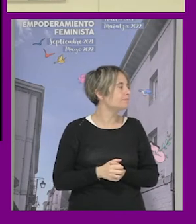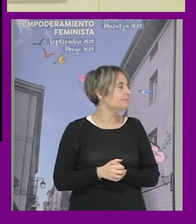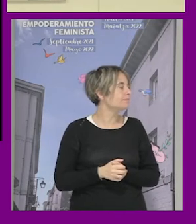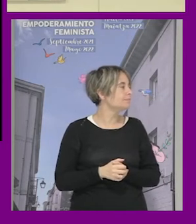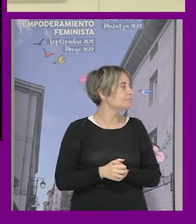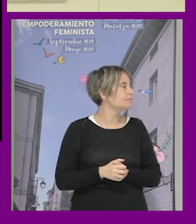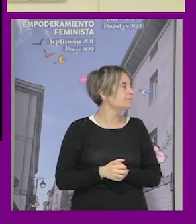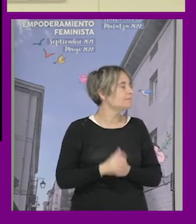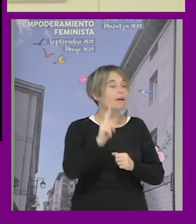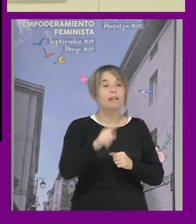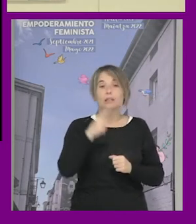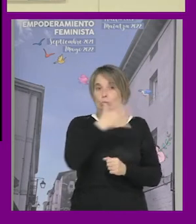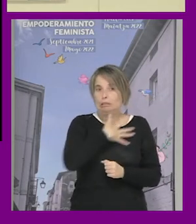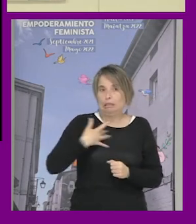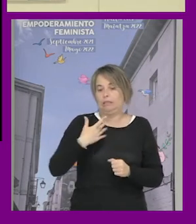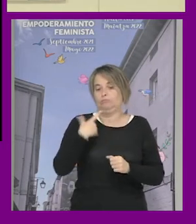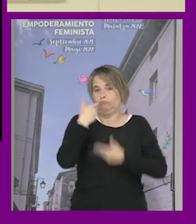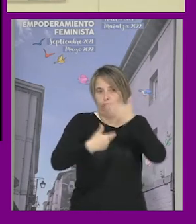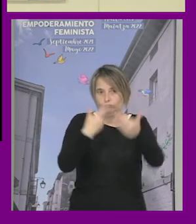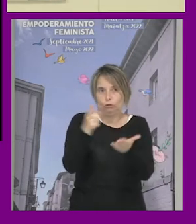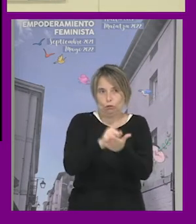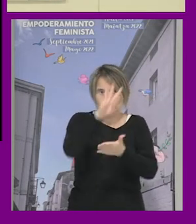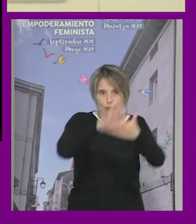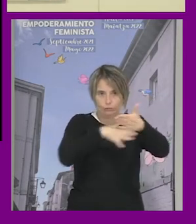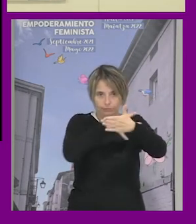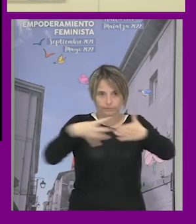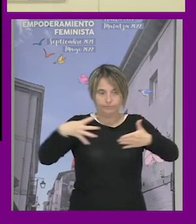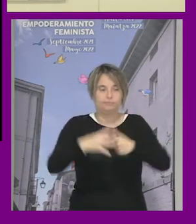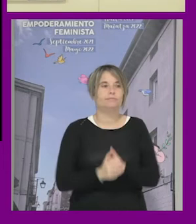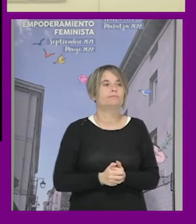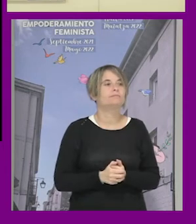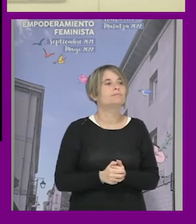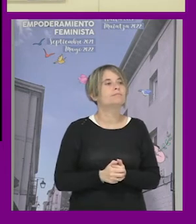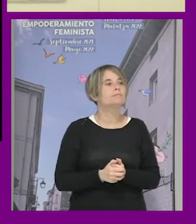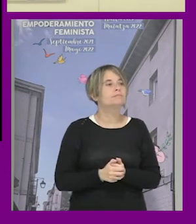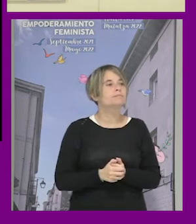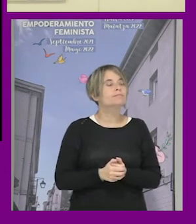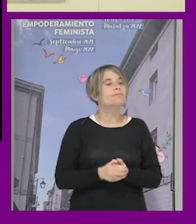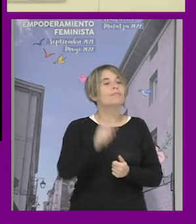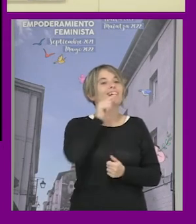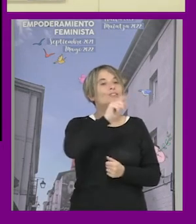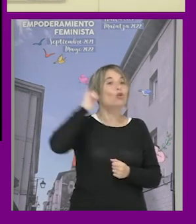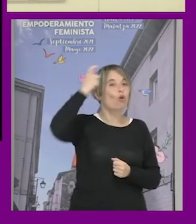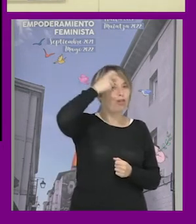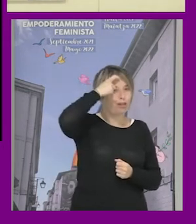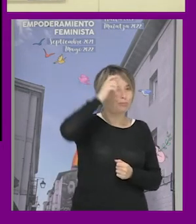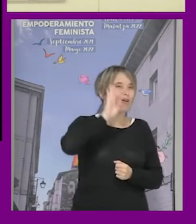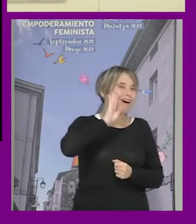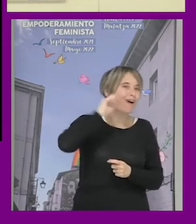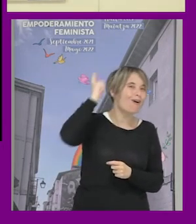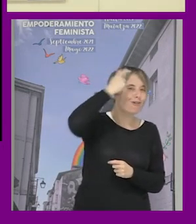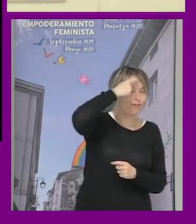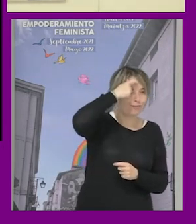si queréis después volvemos a este cuadro entonces esto era a nivel conceptual vale a nivel conceptual